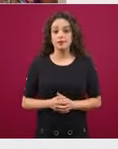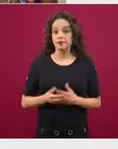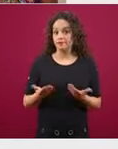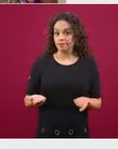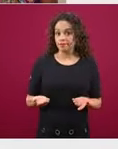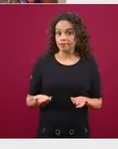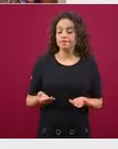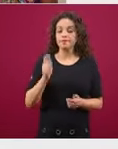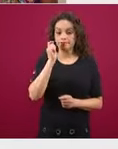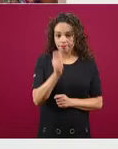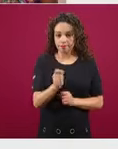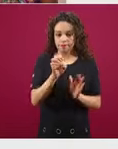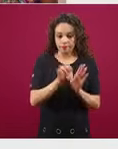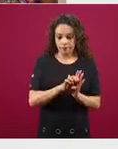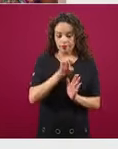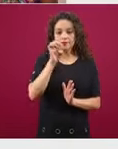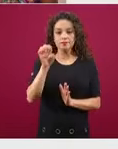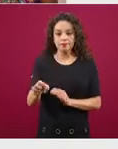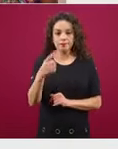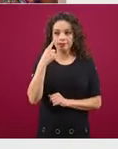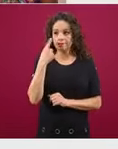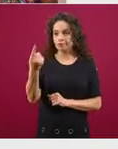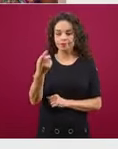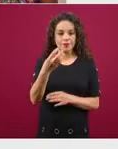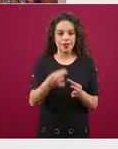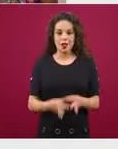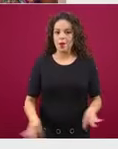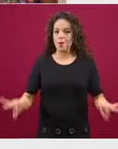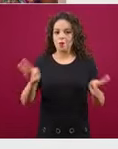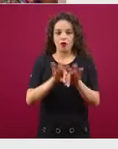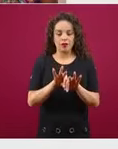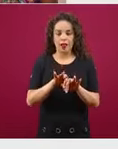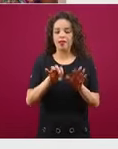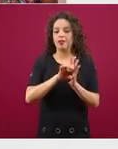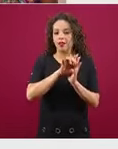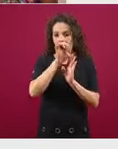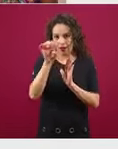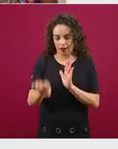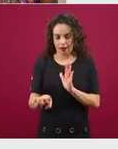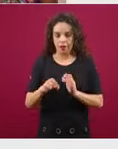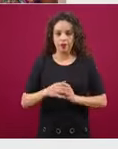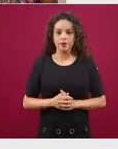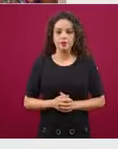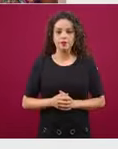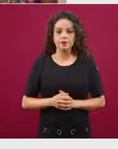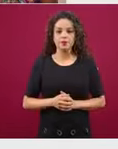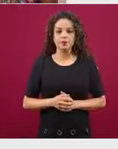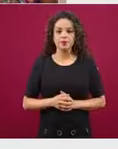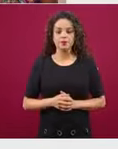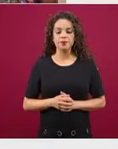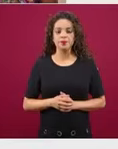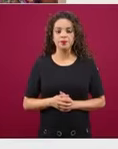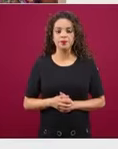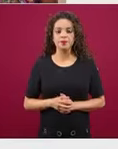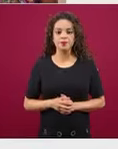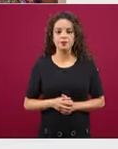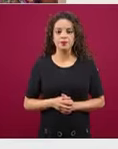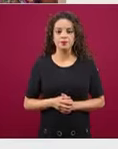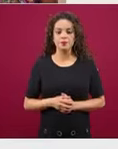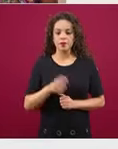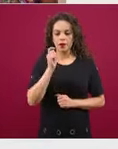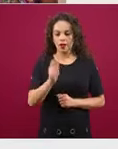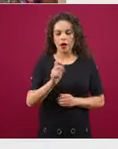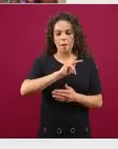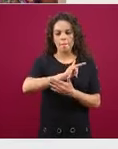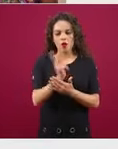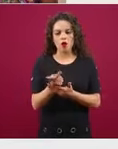ejemplifican la importancia de esto. Por ejemplo, tener en el programa